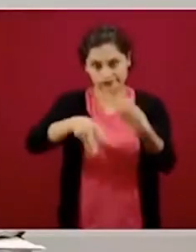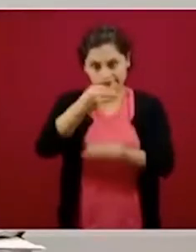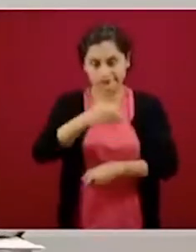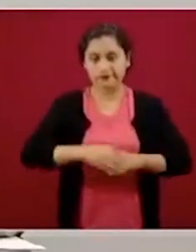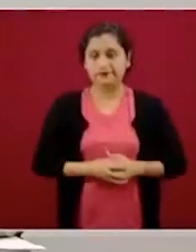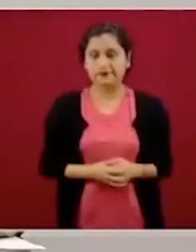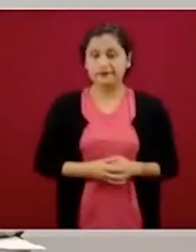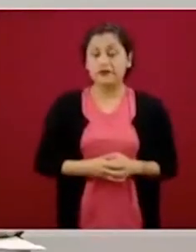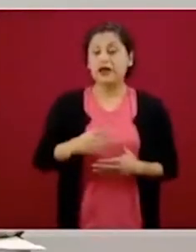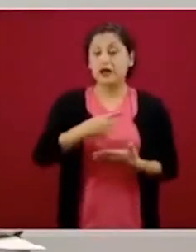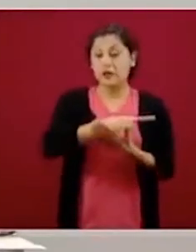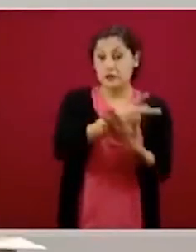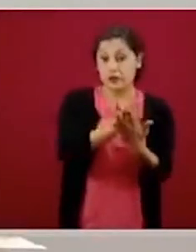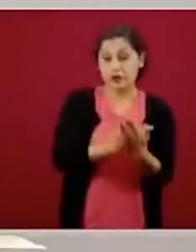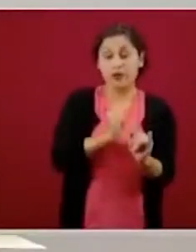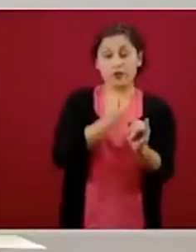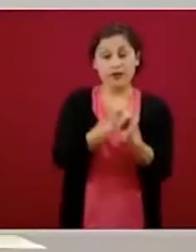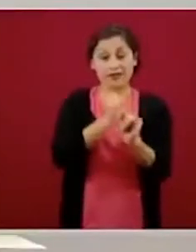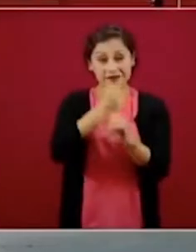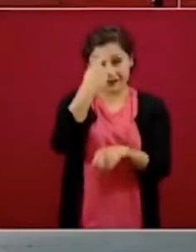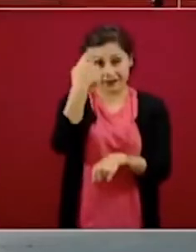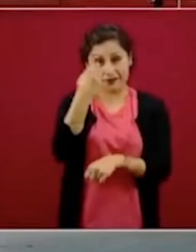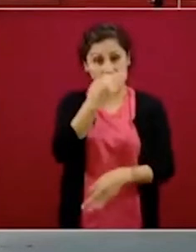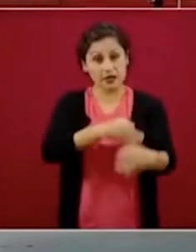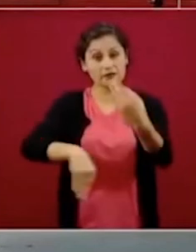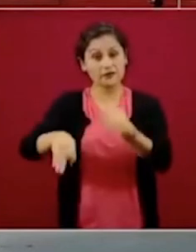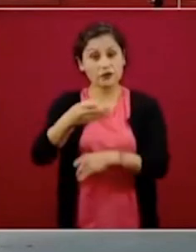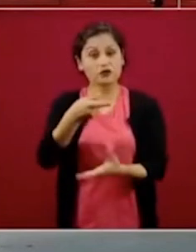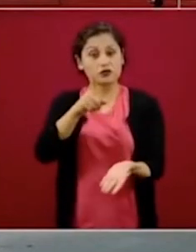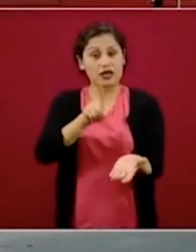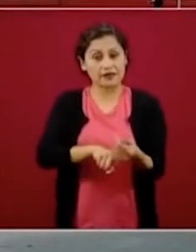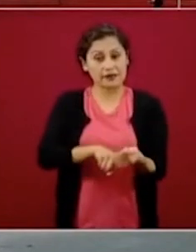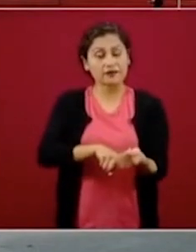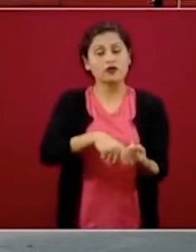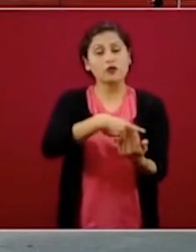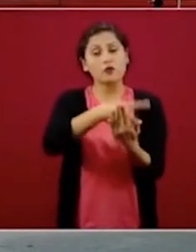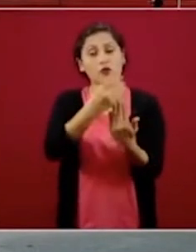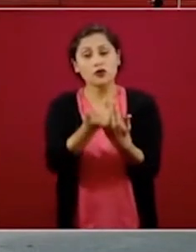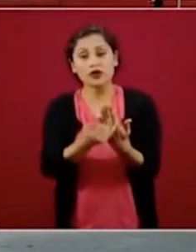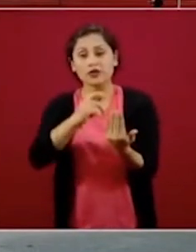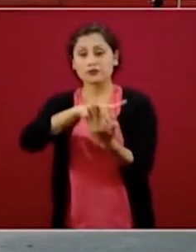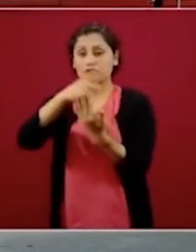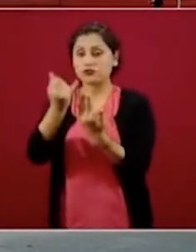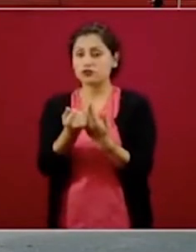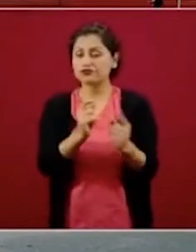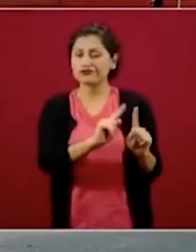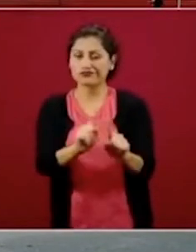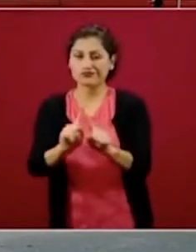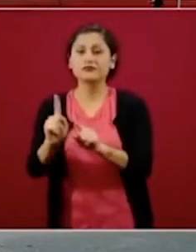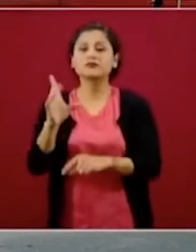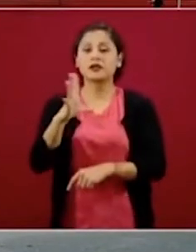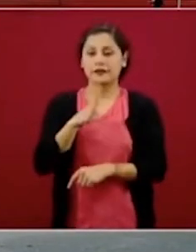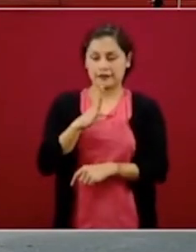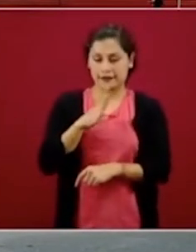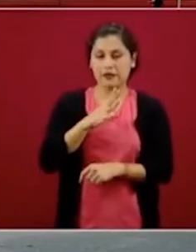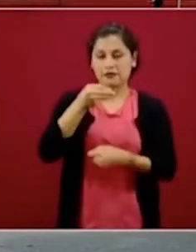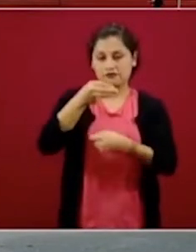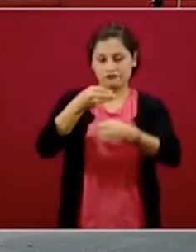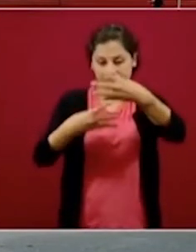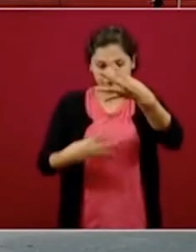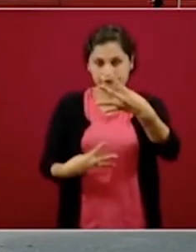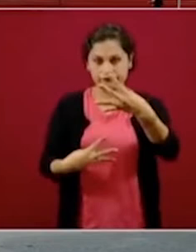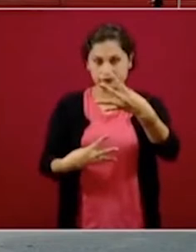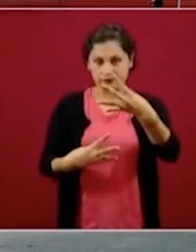una gran complejidad, tiene muchos proyectos que después de poderlos operar